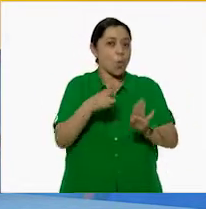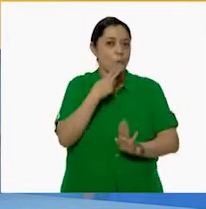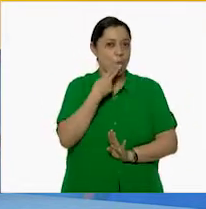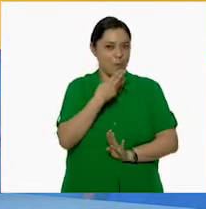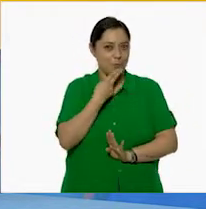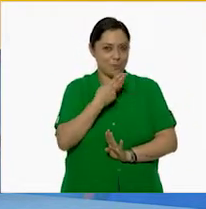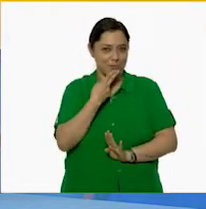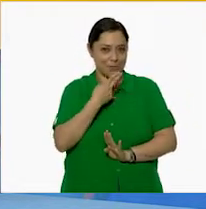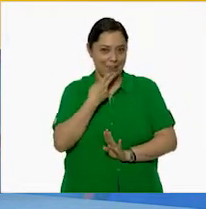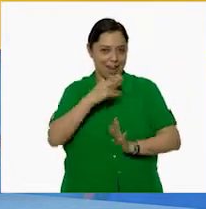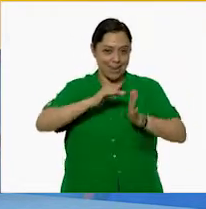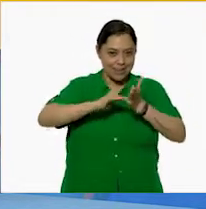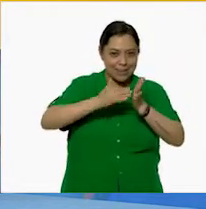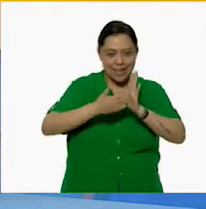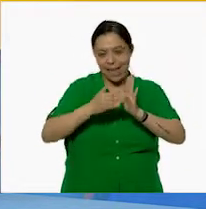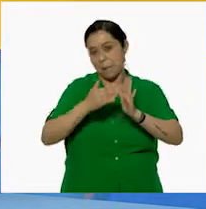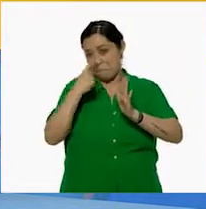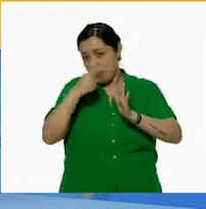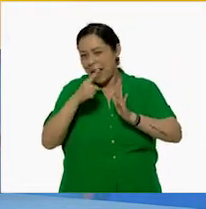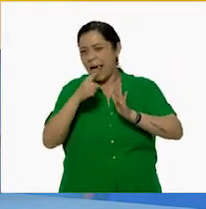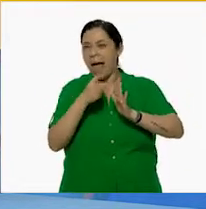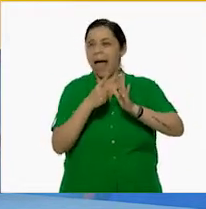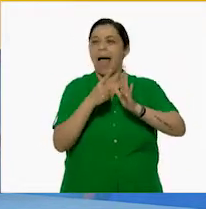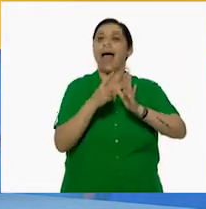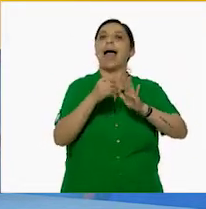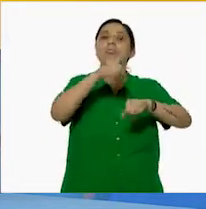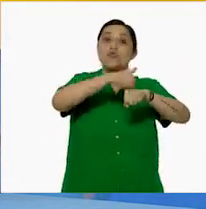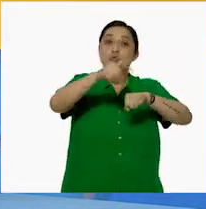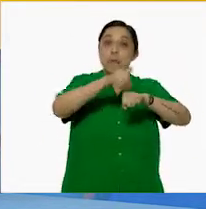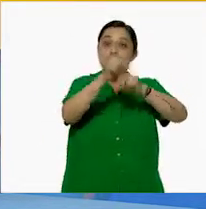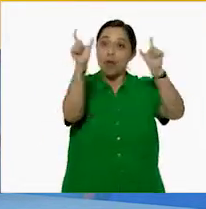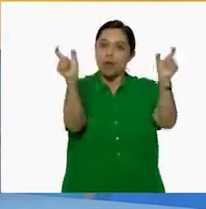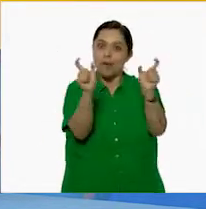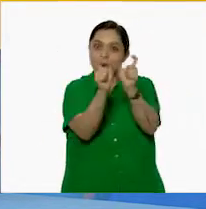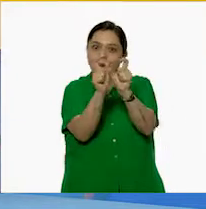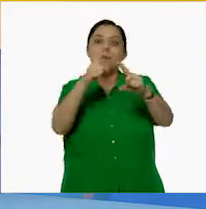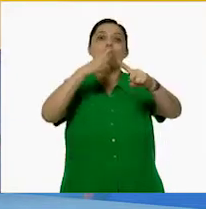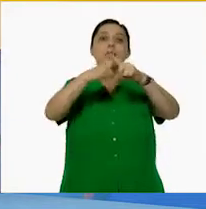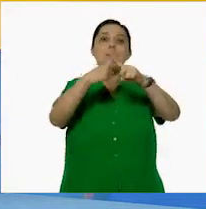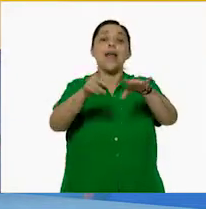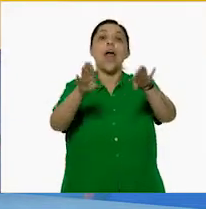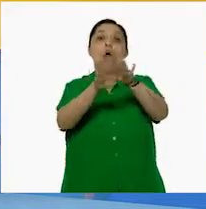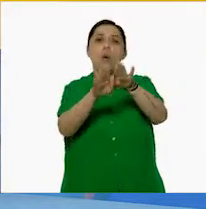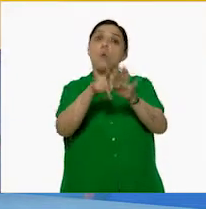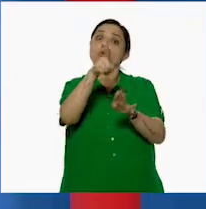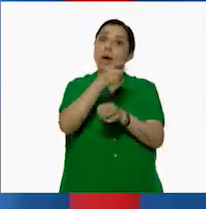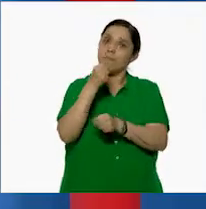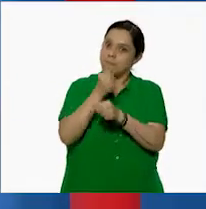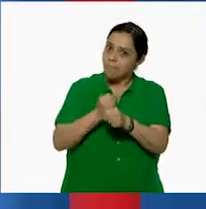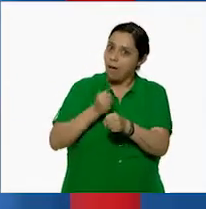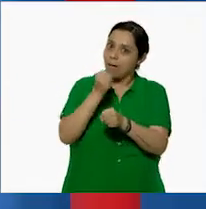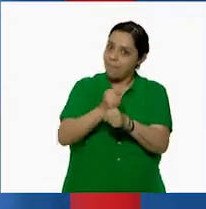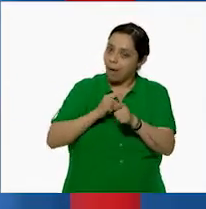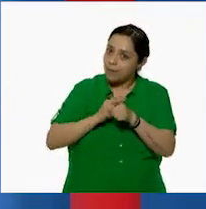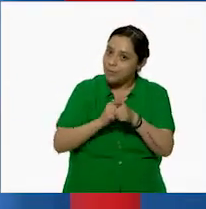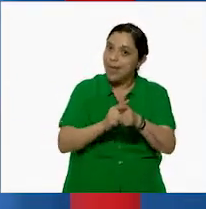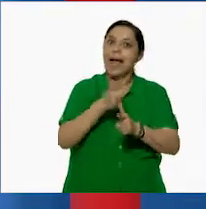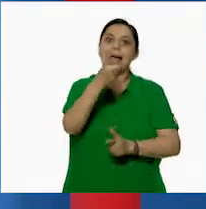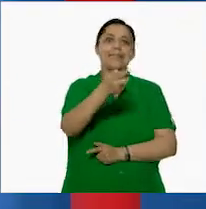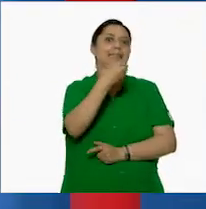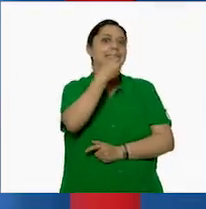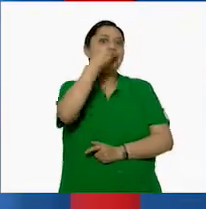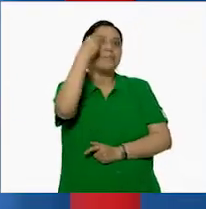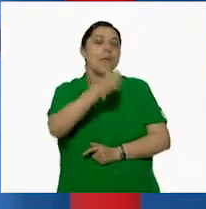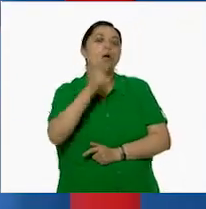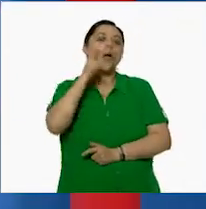estrategias para multiplicar números de dos cifras. Es muy importante que sigan practicando. Sí, sería genial que todos